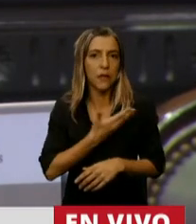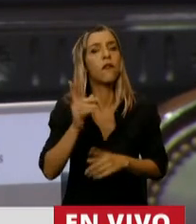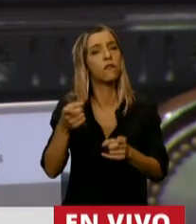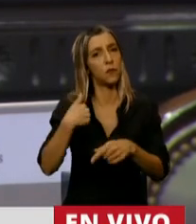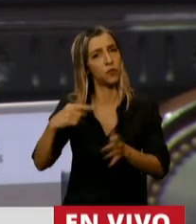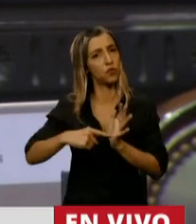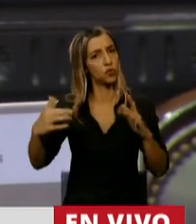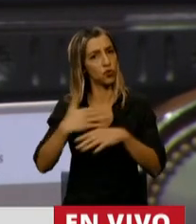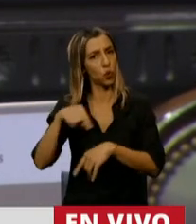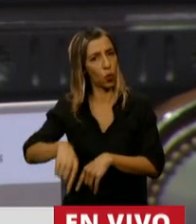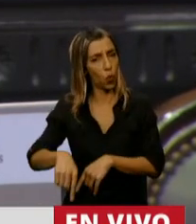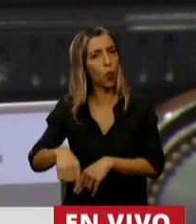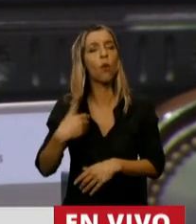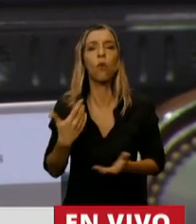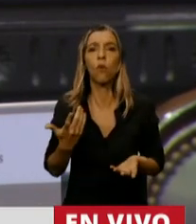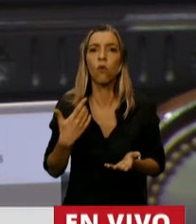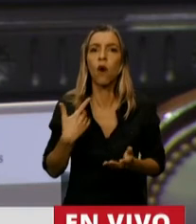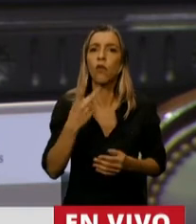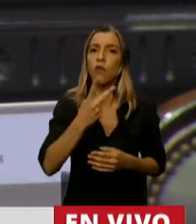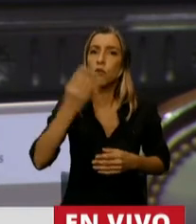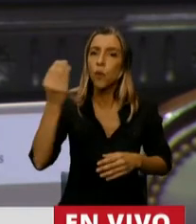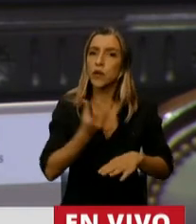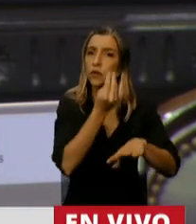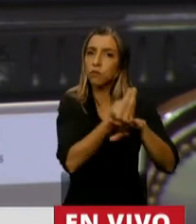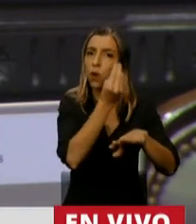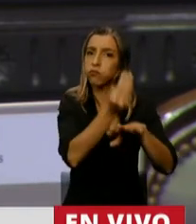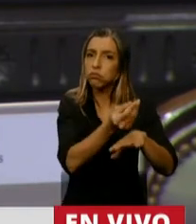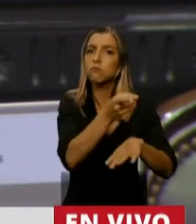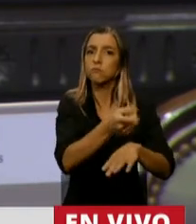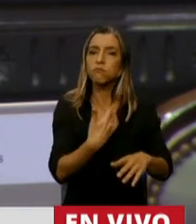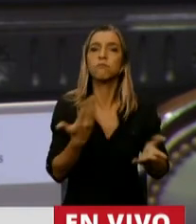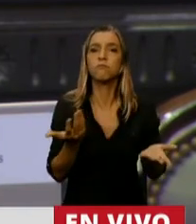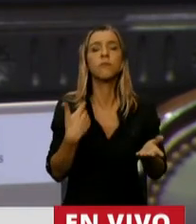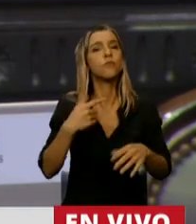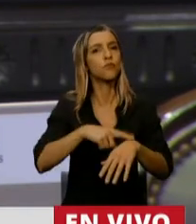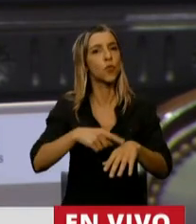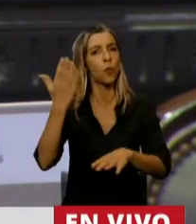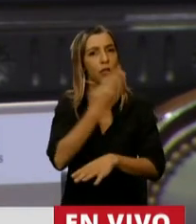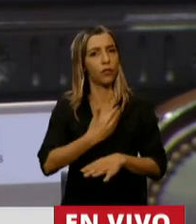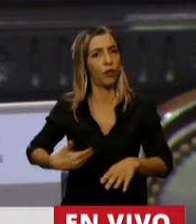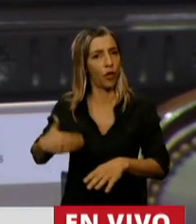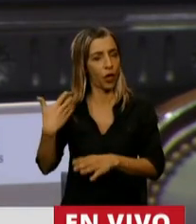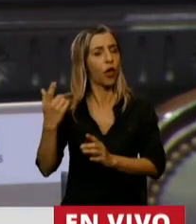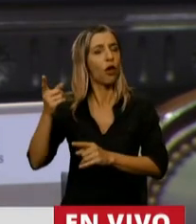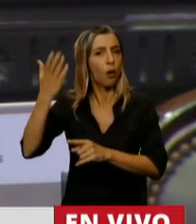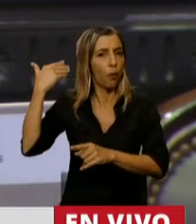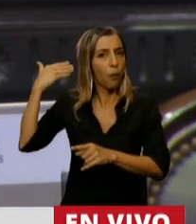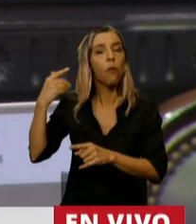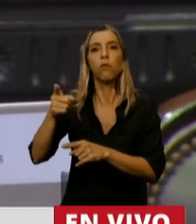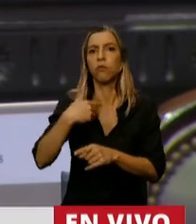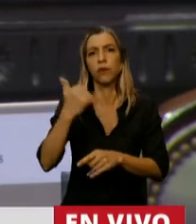Buenos Aires para representar dos veces la provincia de Santa Fe en los gobiernos de Jorge Obey. Fue candidato a gobernador,